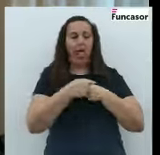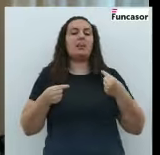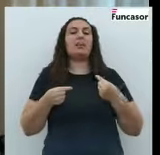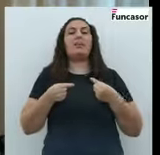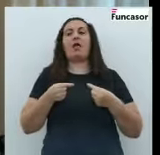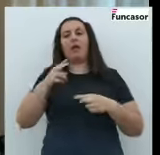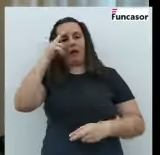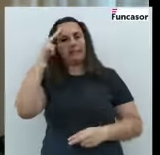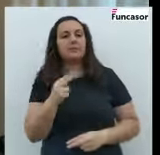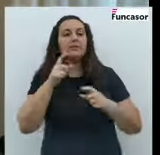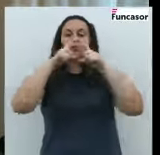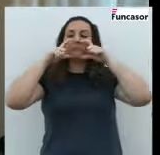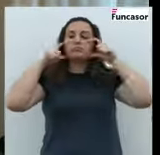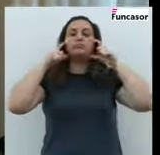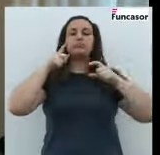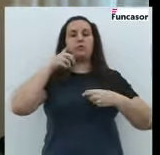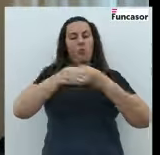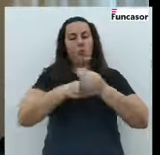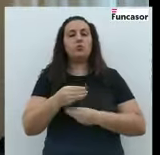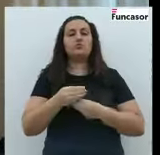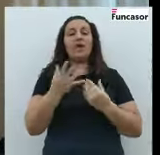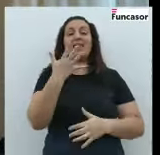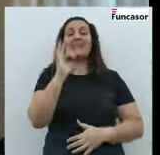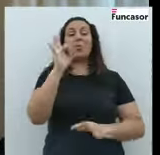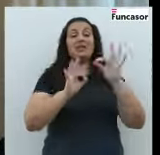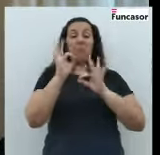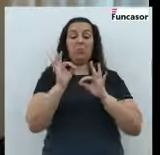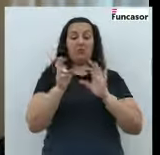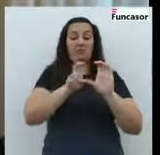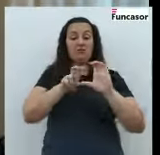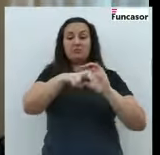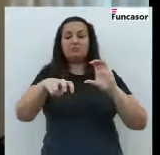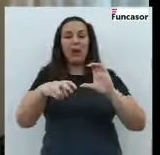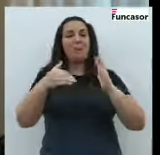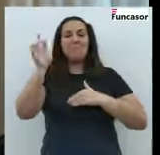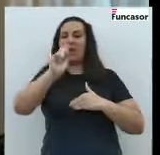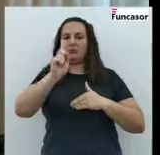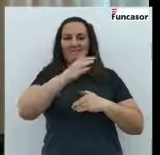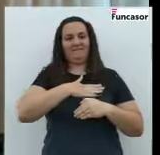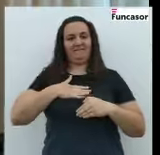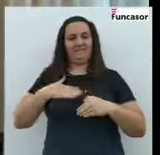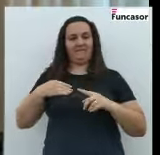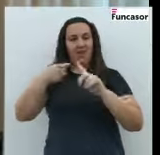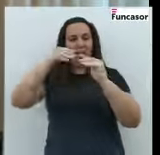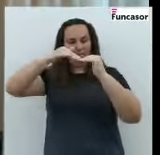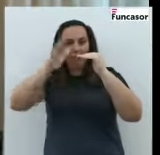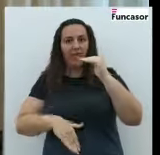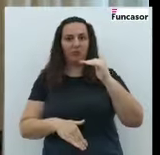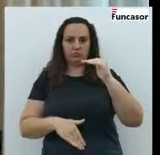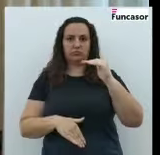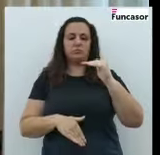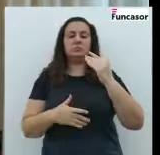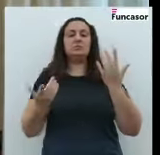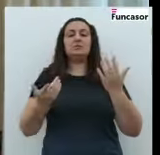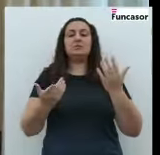lógicamente de las mascarillas y no vamos a ocupar más de un 50%, incluso queremos hacerlo muy por debajo de ahí, el 50%